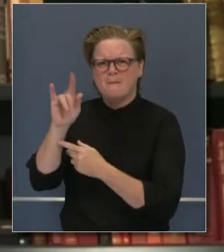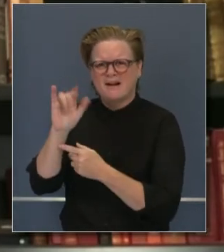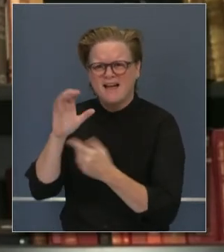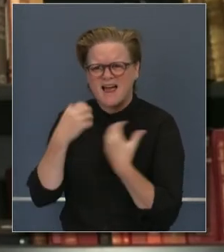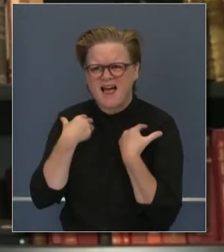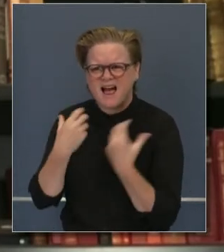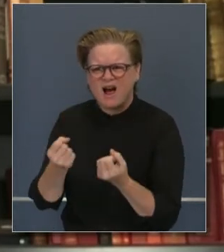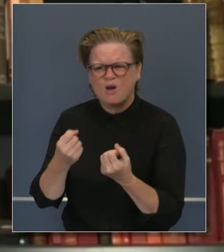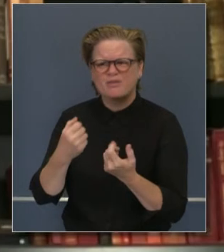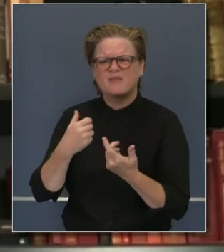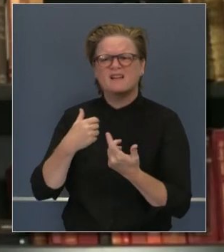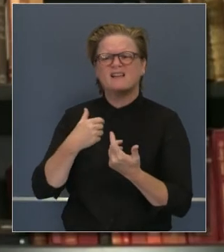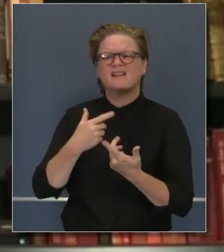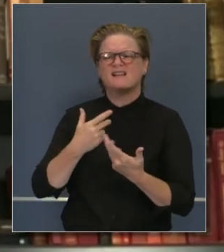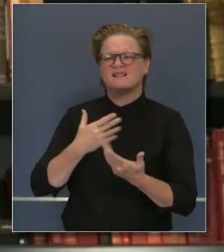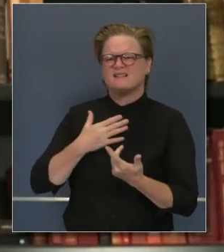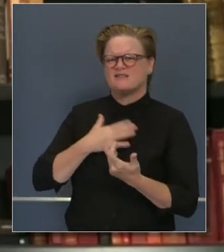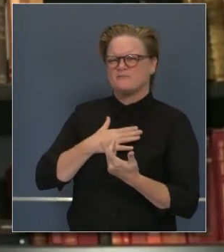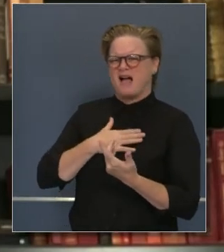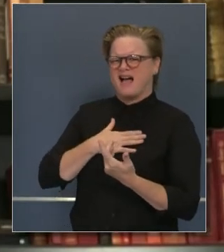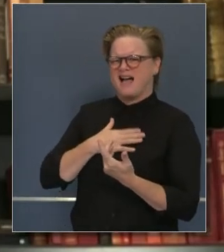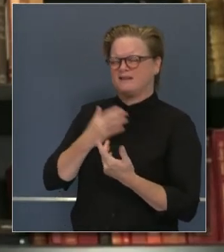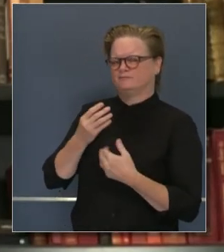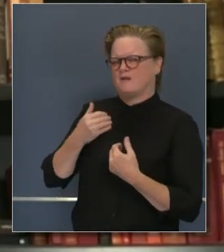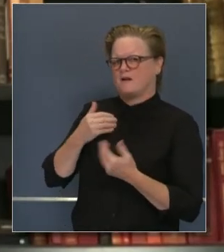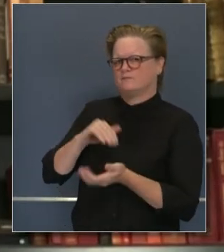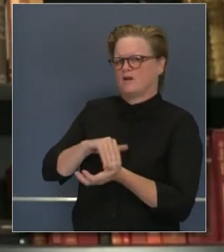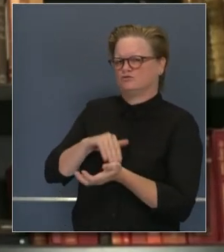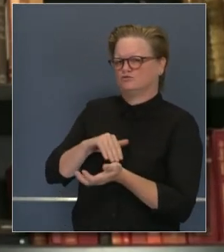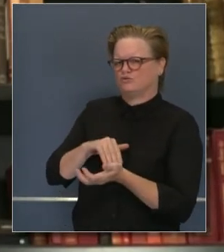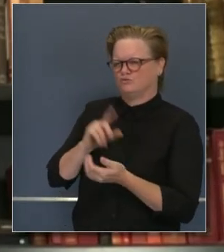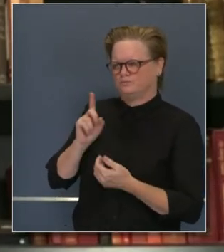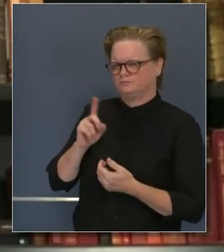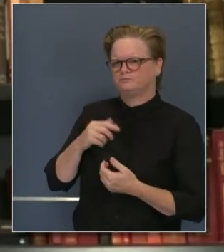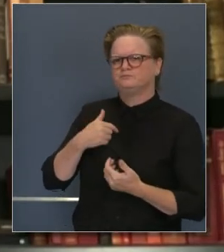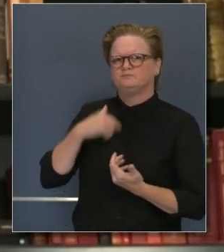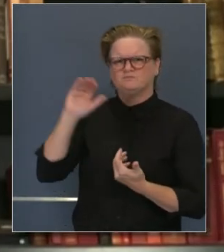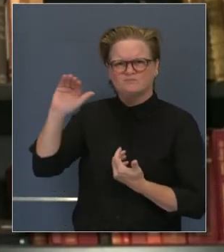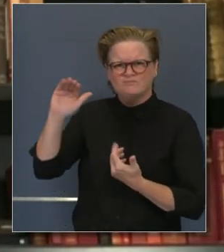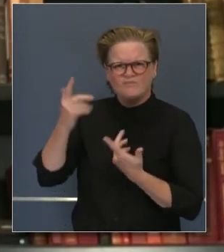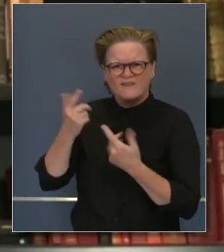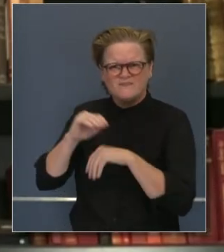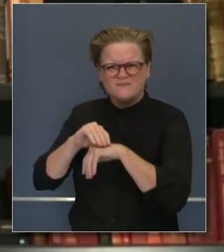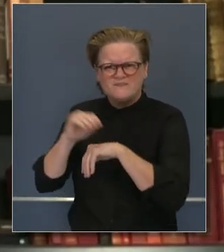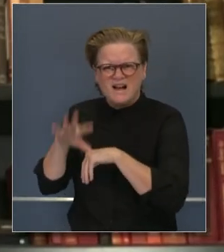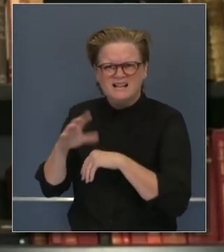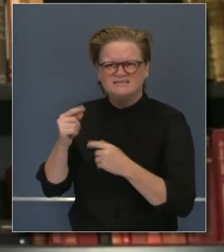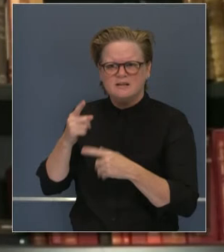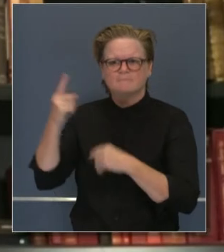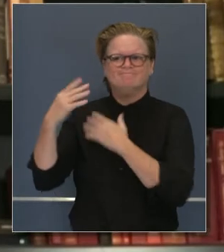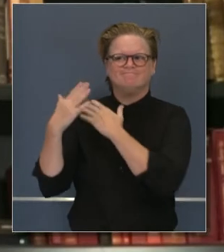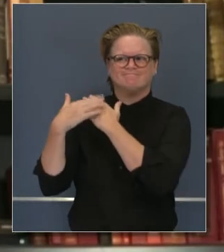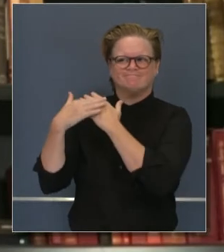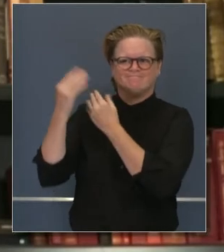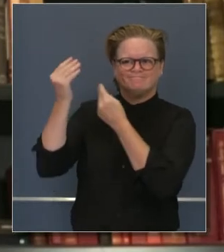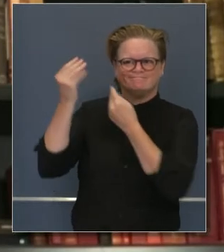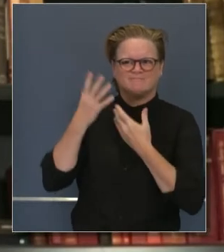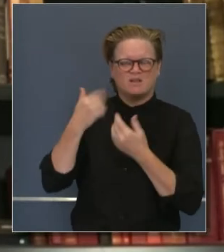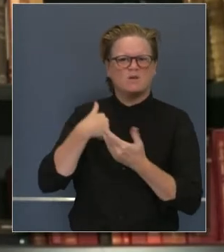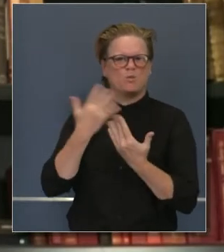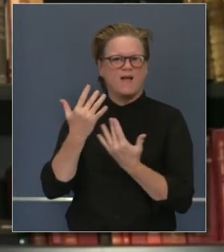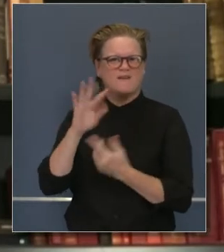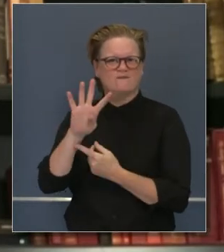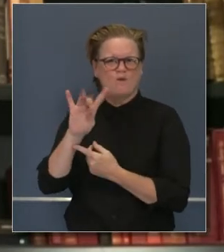En mi caso, personas que trabajan en mi equipo, que se les instó que esperaran 48